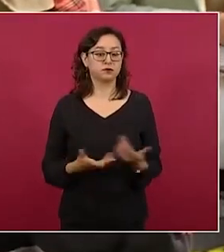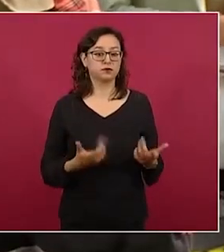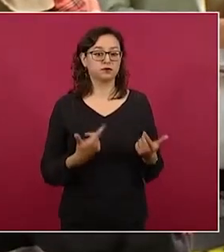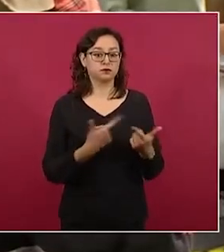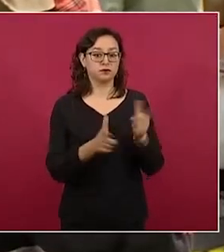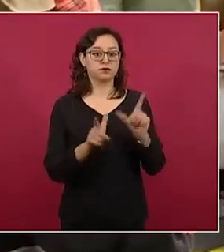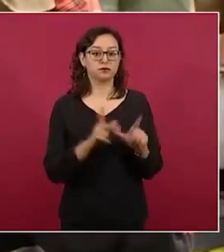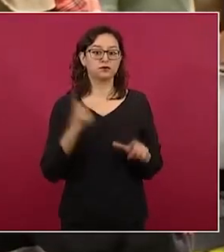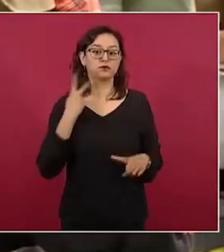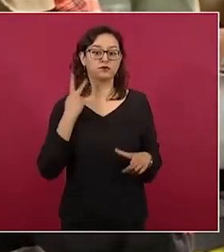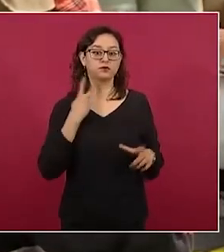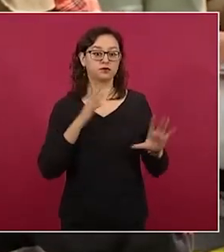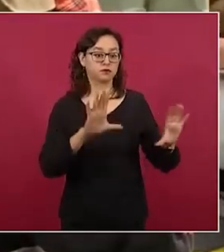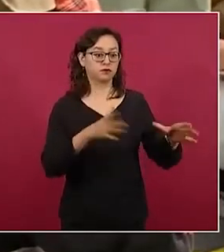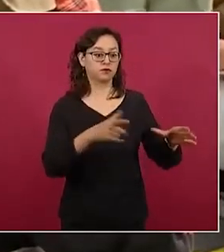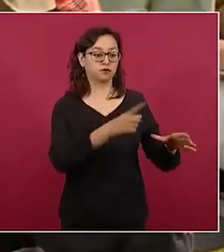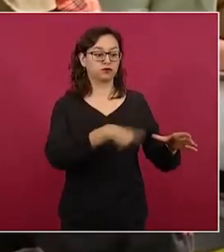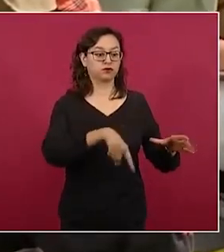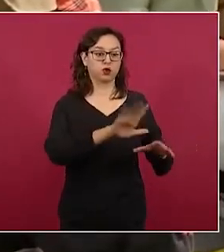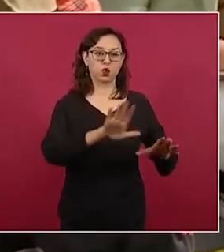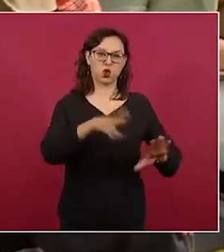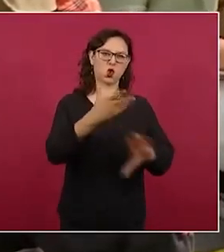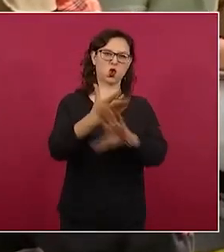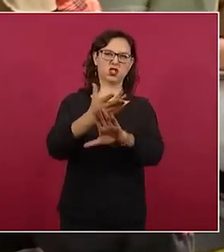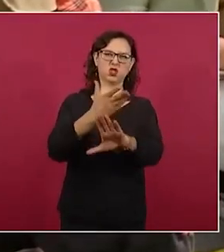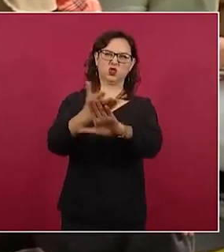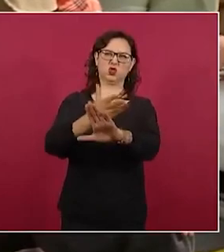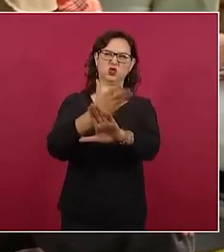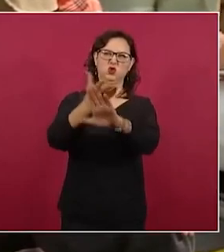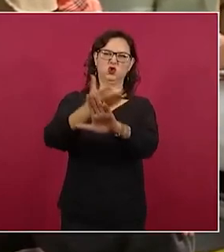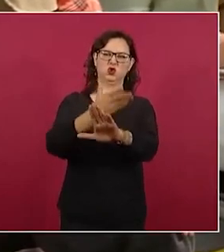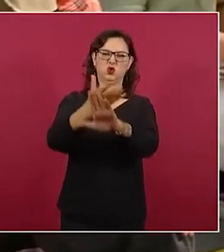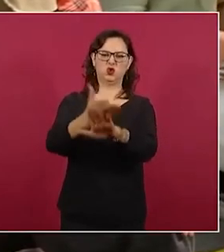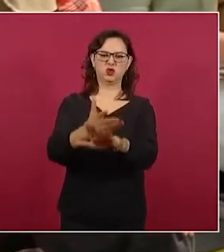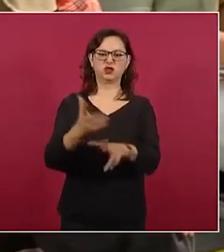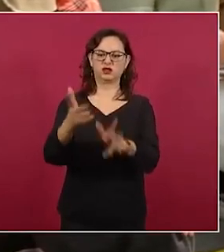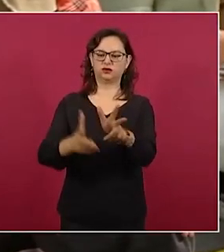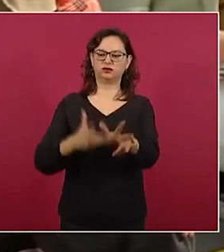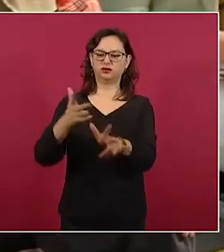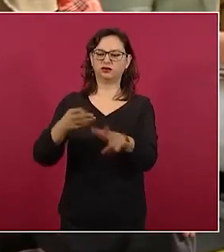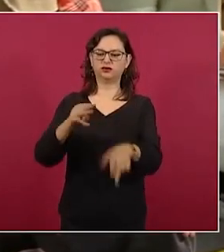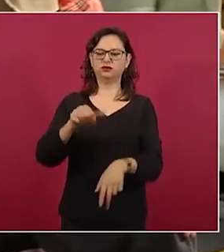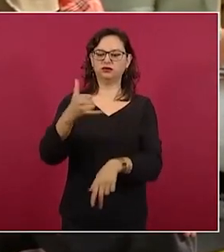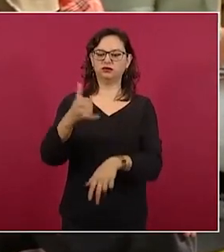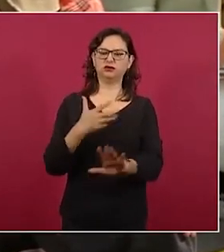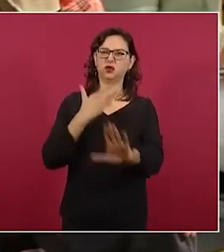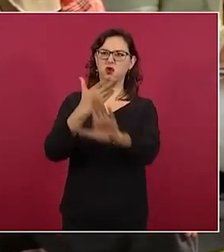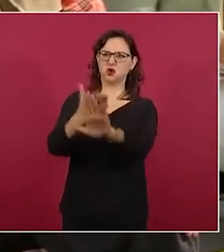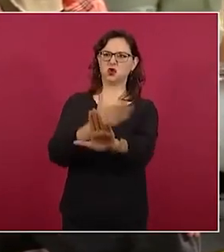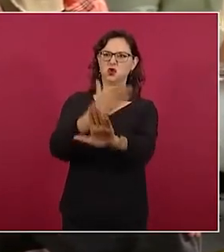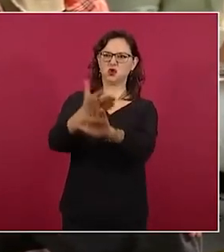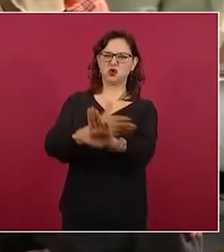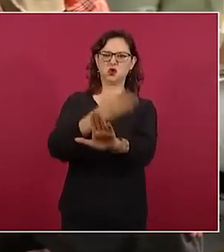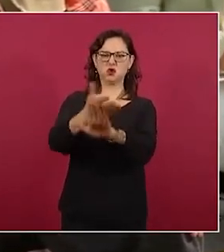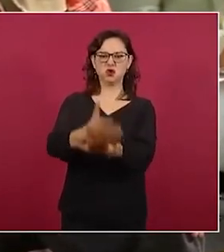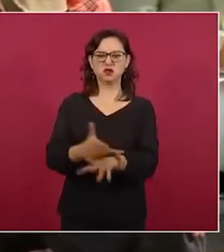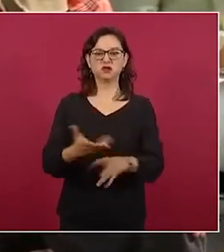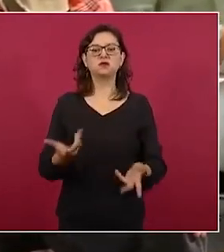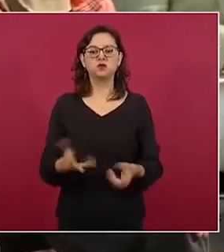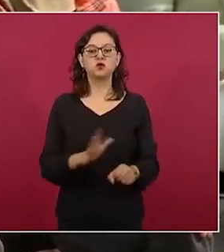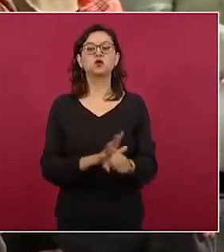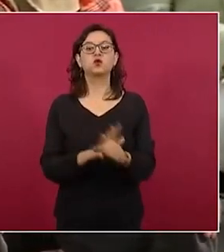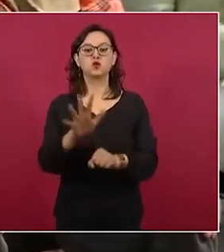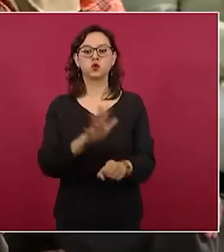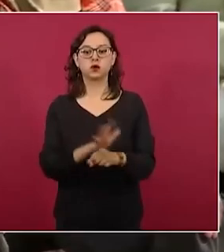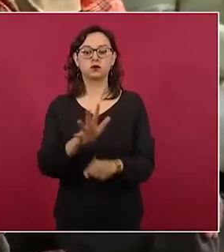al tema del Tren Maya es, entre otras cosas, el tema